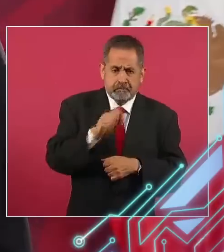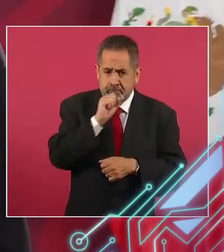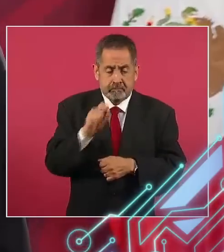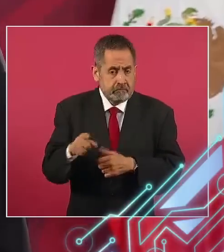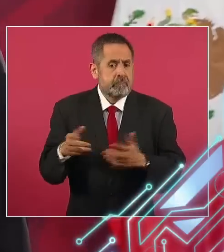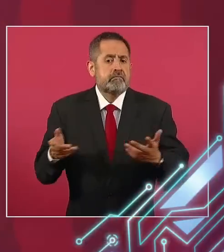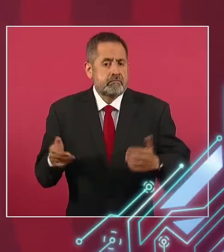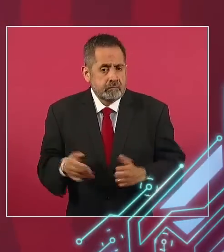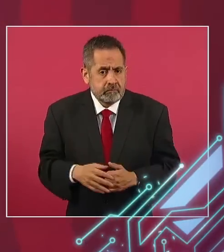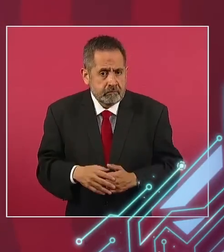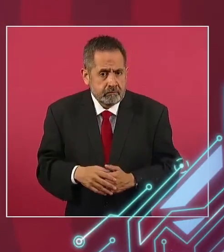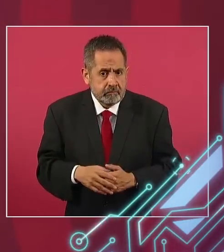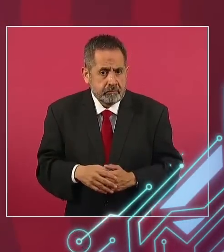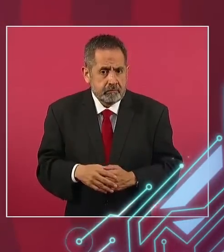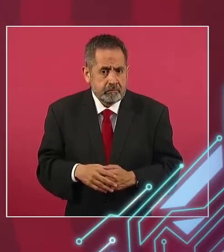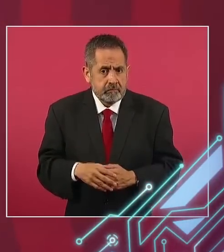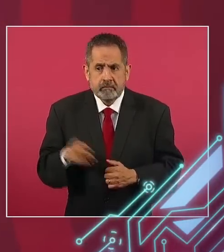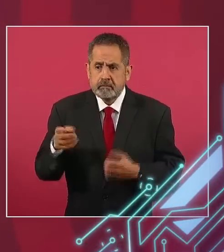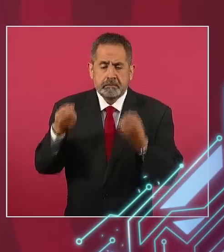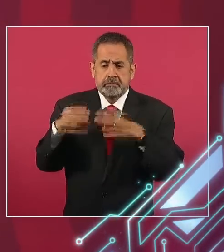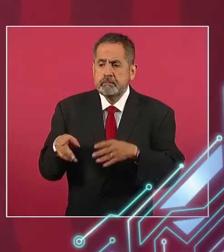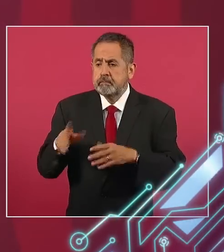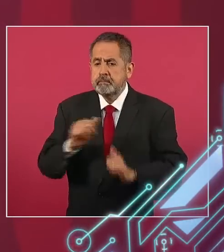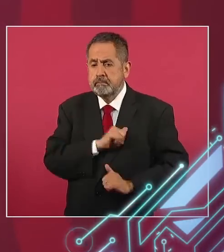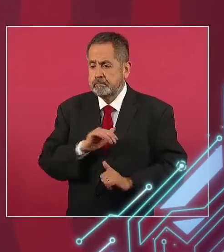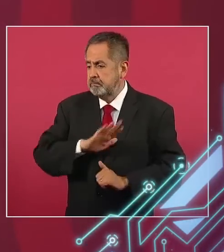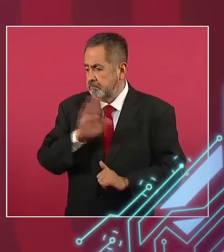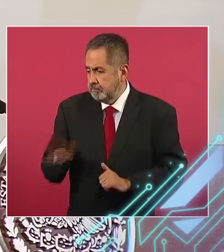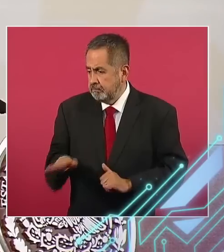los perdieron a ellos.